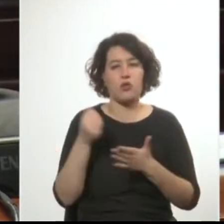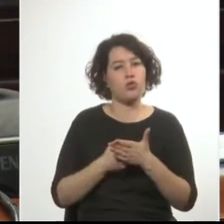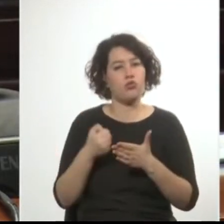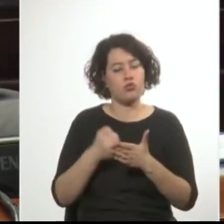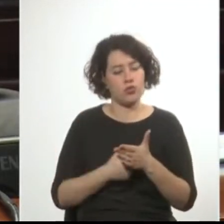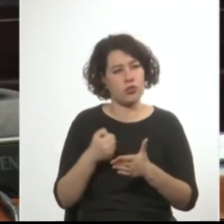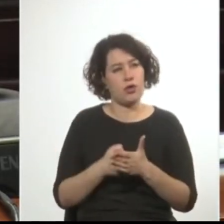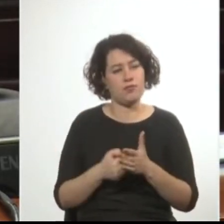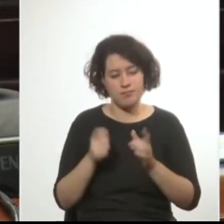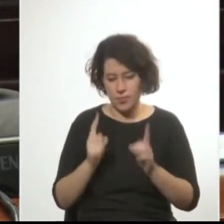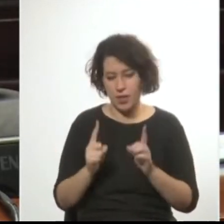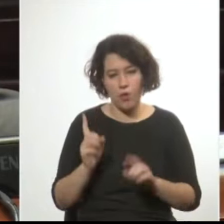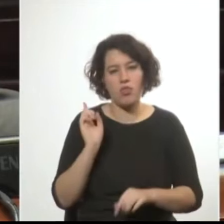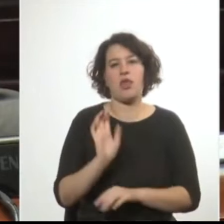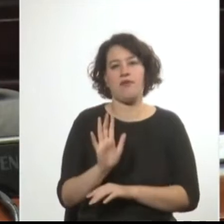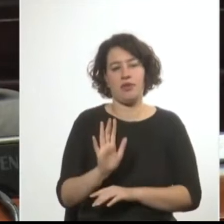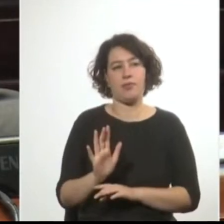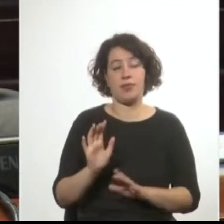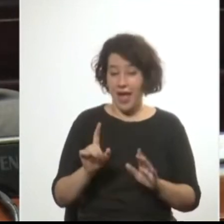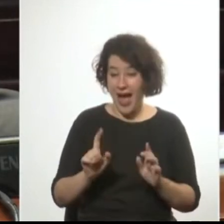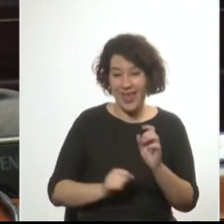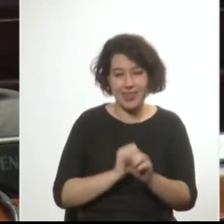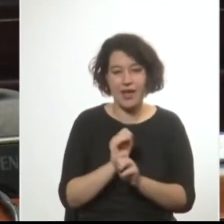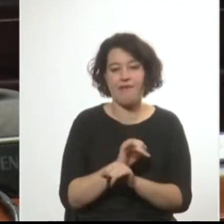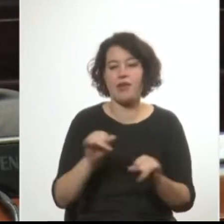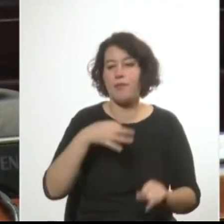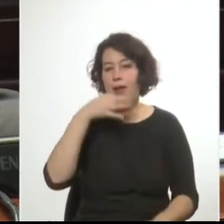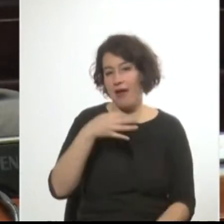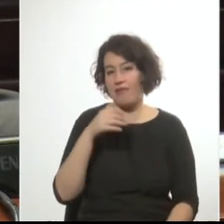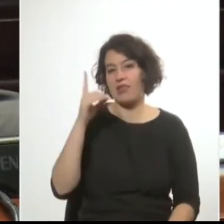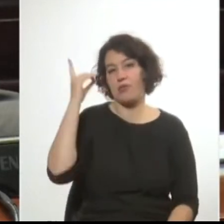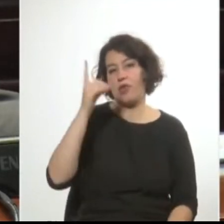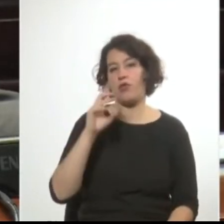la tiene que hacer. Hasta aquí las palabras del diputado Ratz.